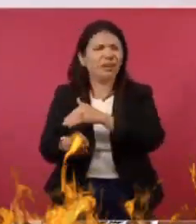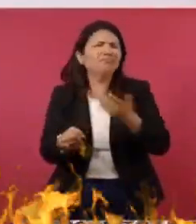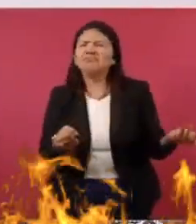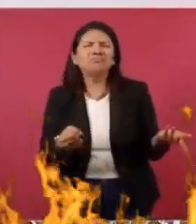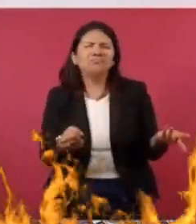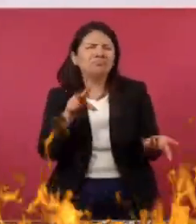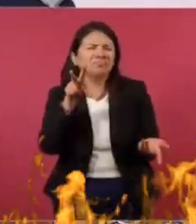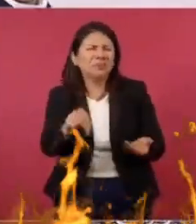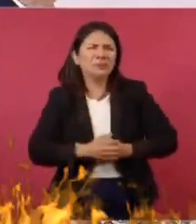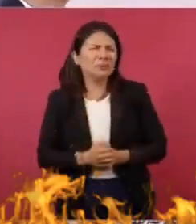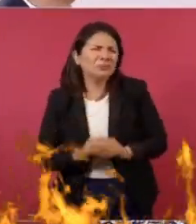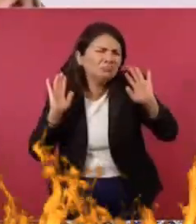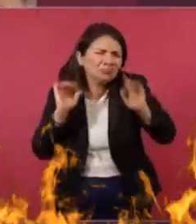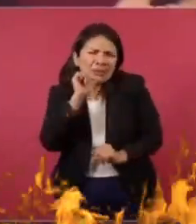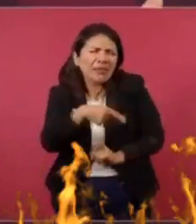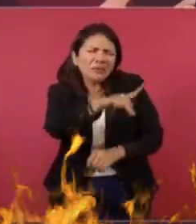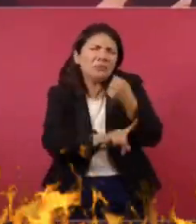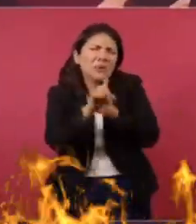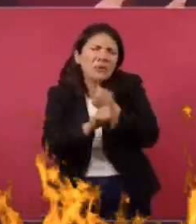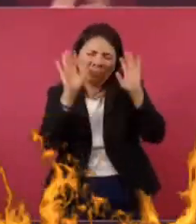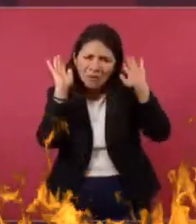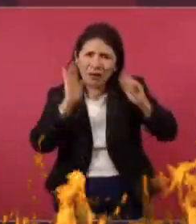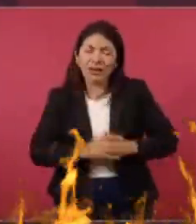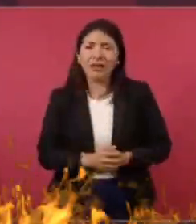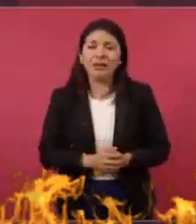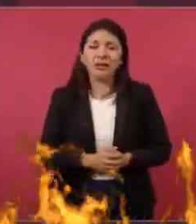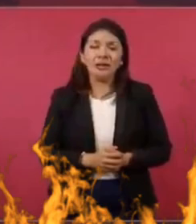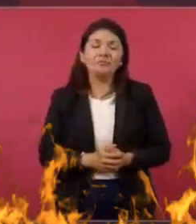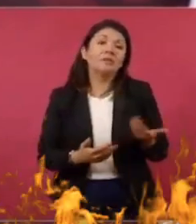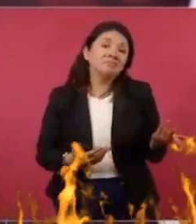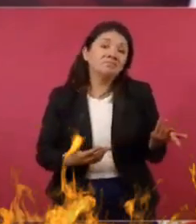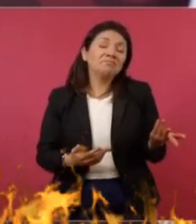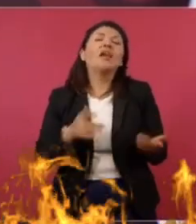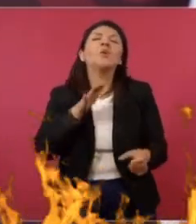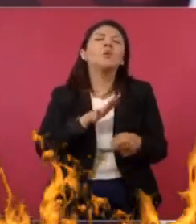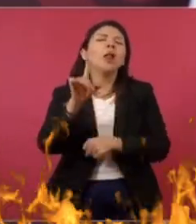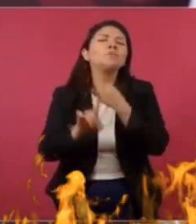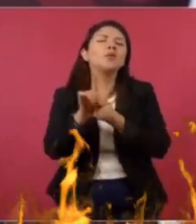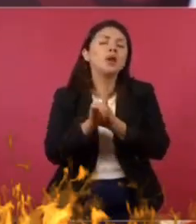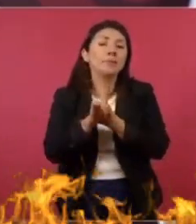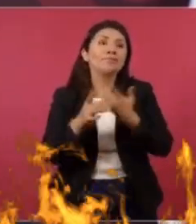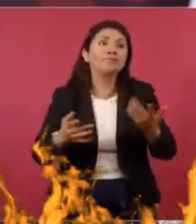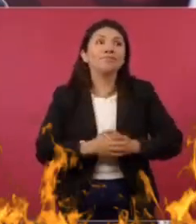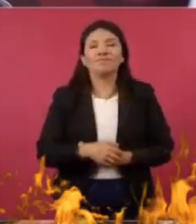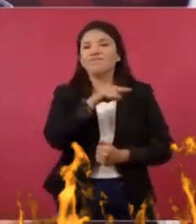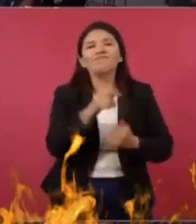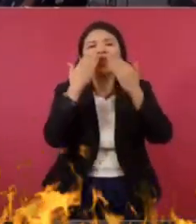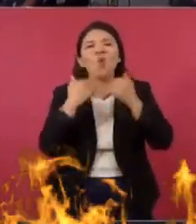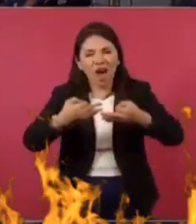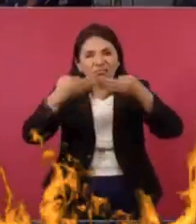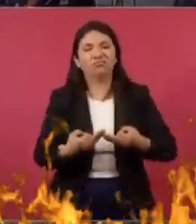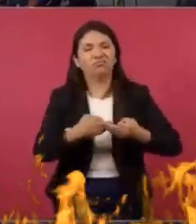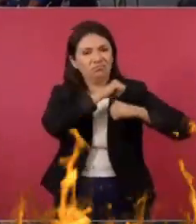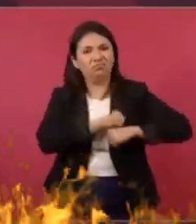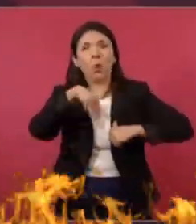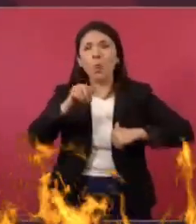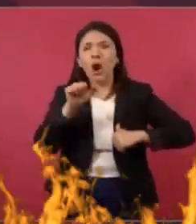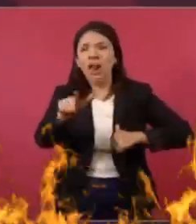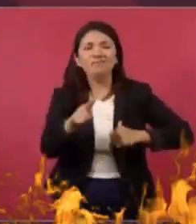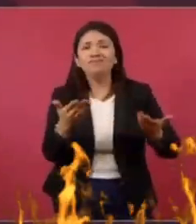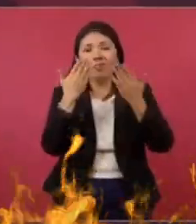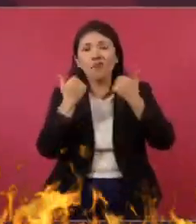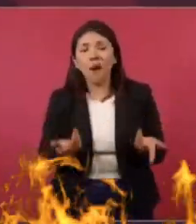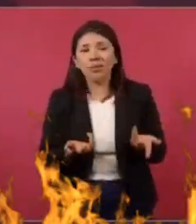nada, su problema es que al no tener autoridad moral pues